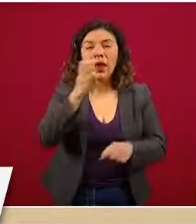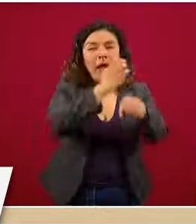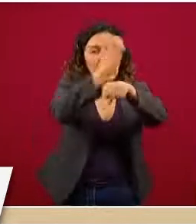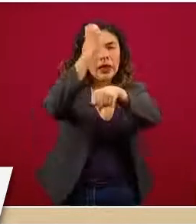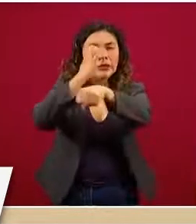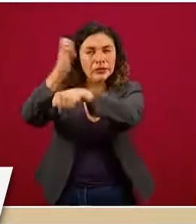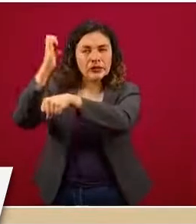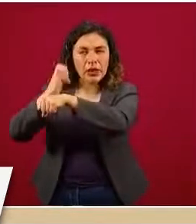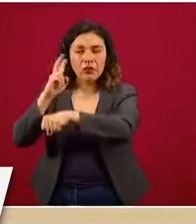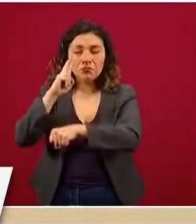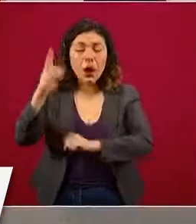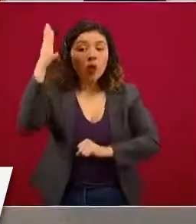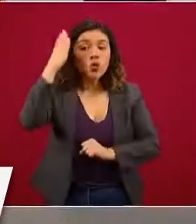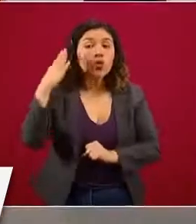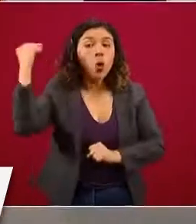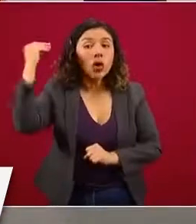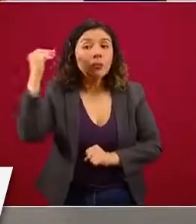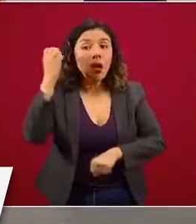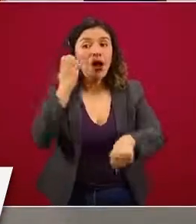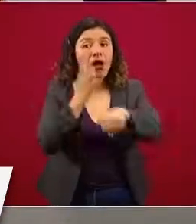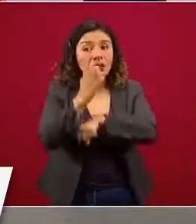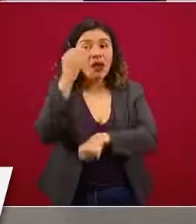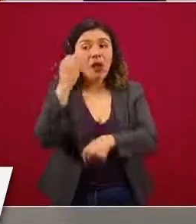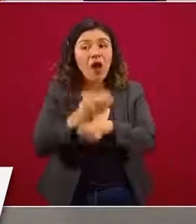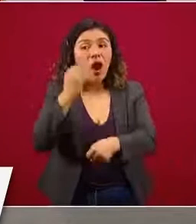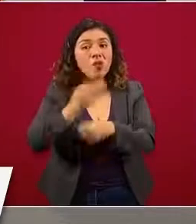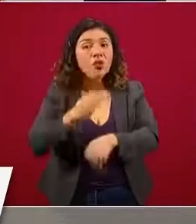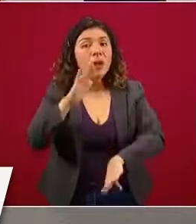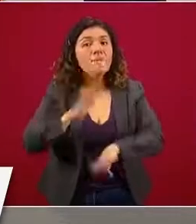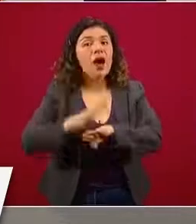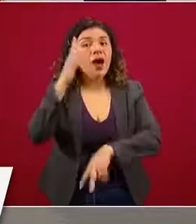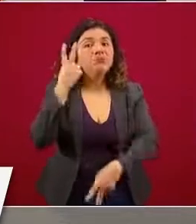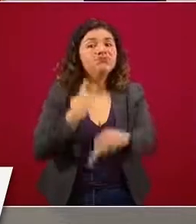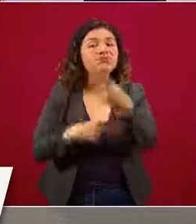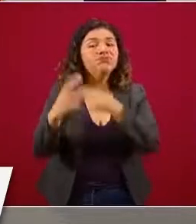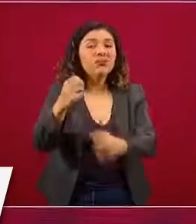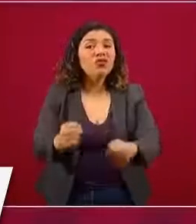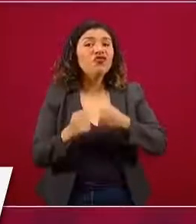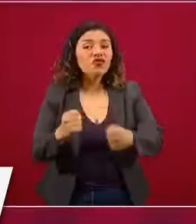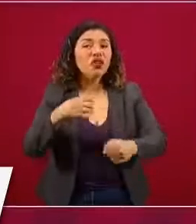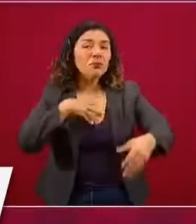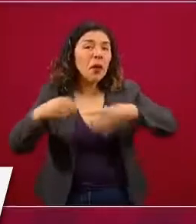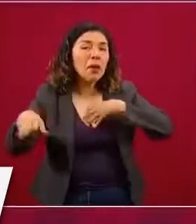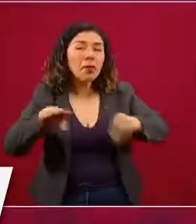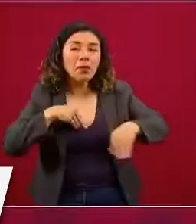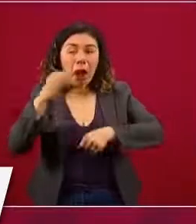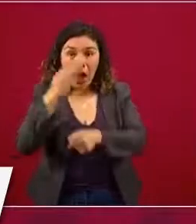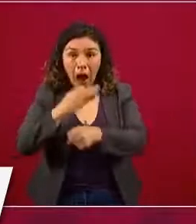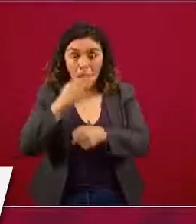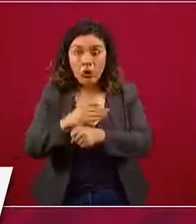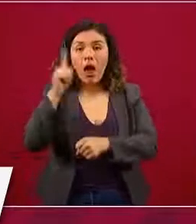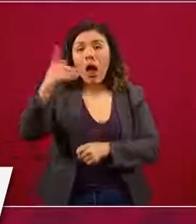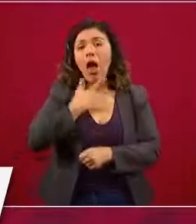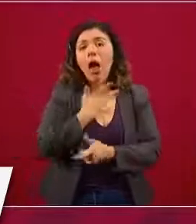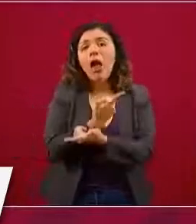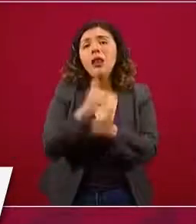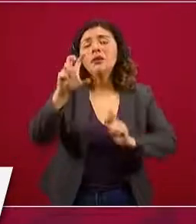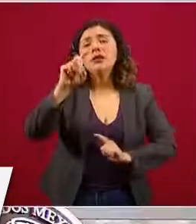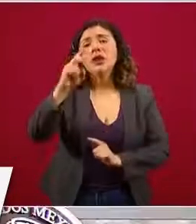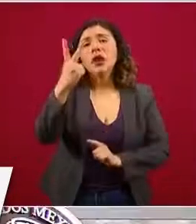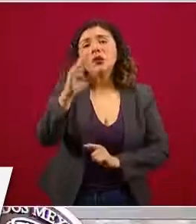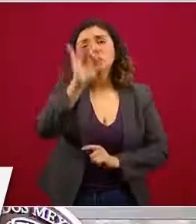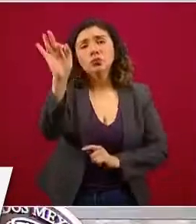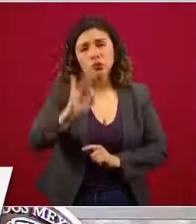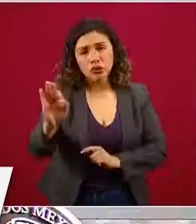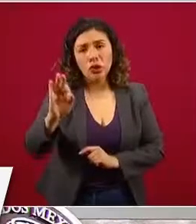entidad federativa, Colima, que es uno de los estados que en este momento tiene la mayor intensidad epidémica, están disponibles 32 por